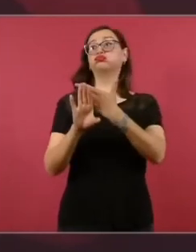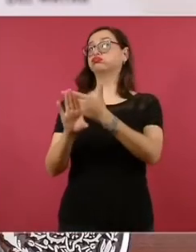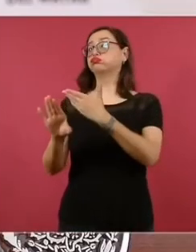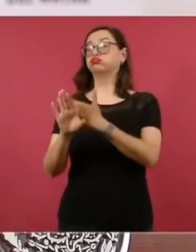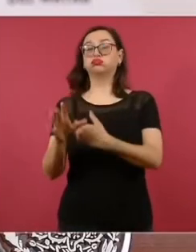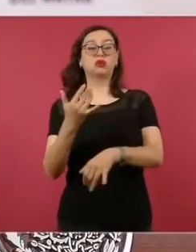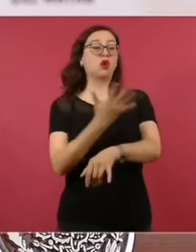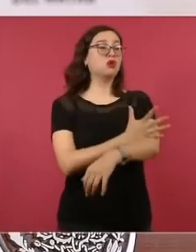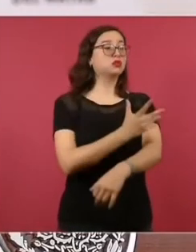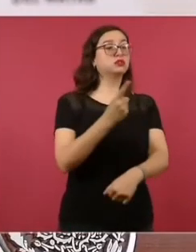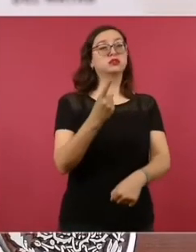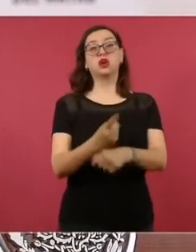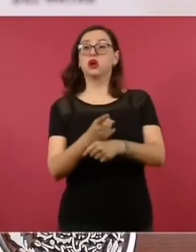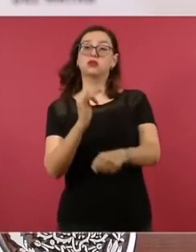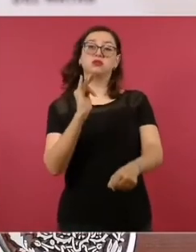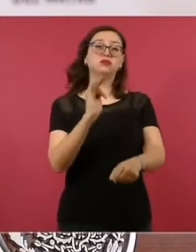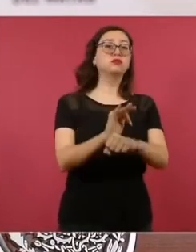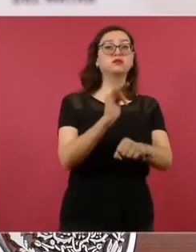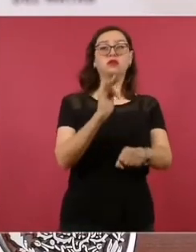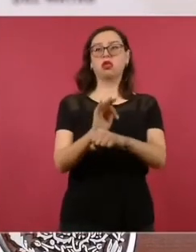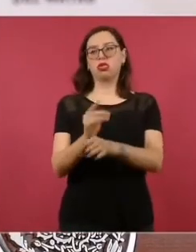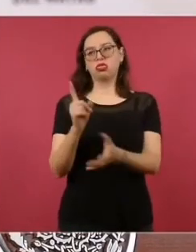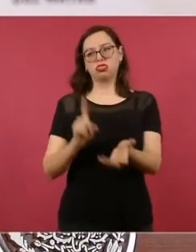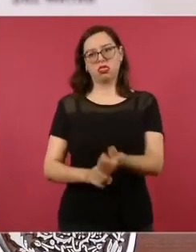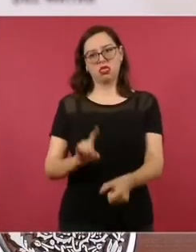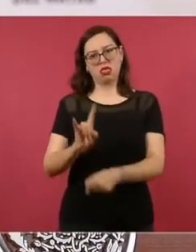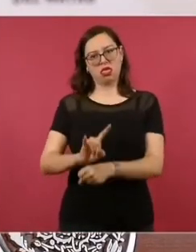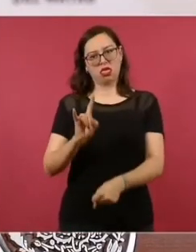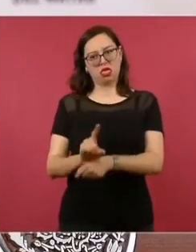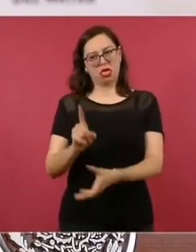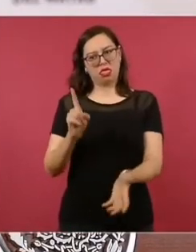transparencia y no informas?